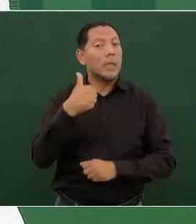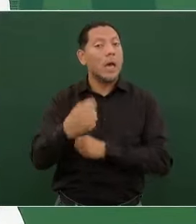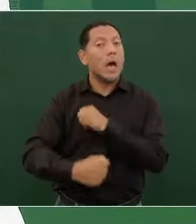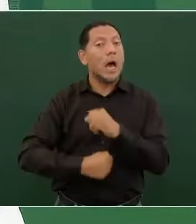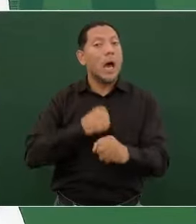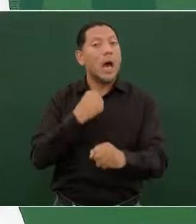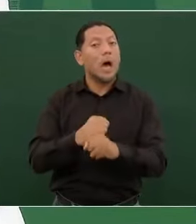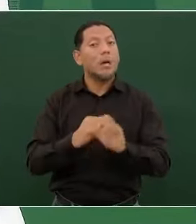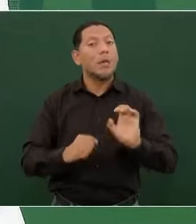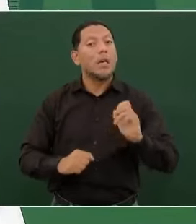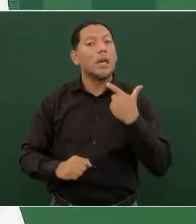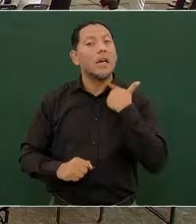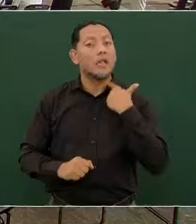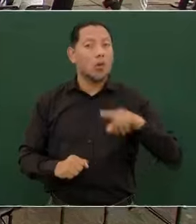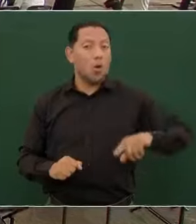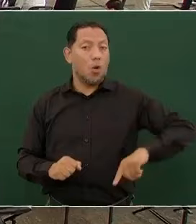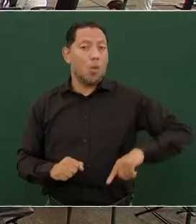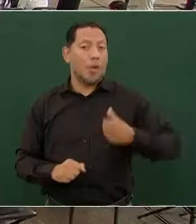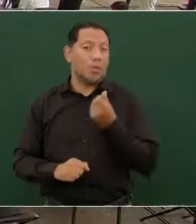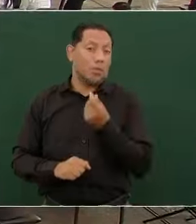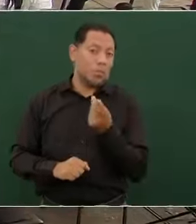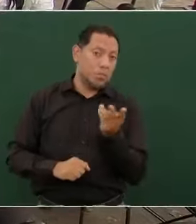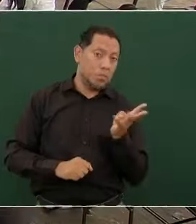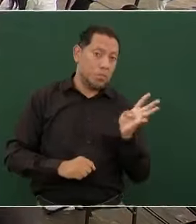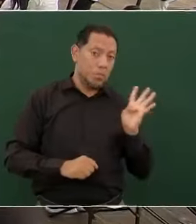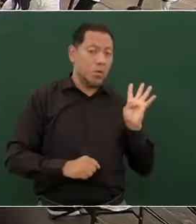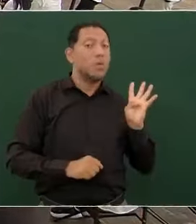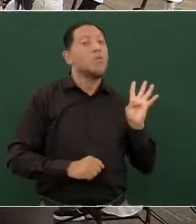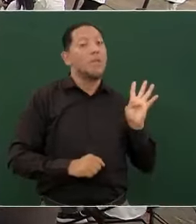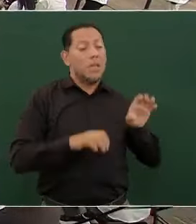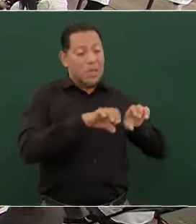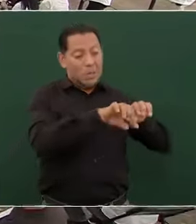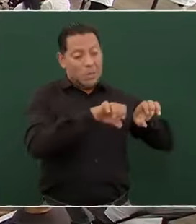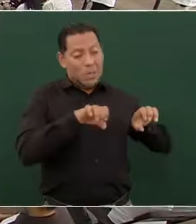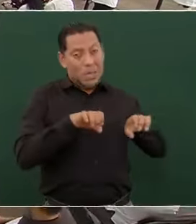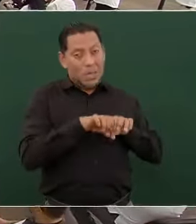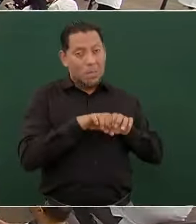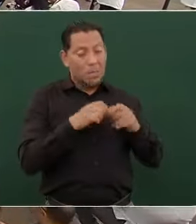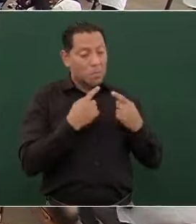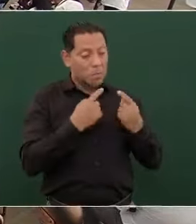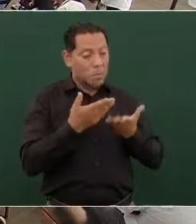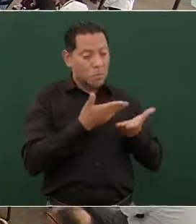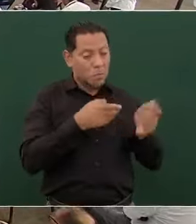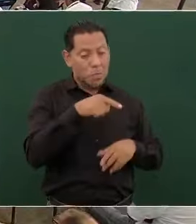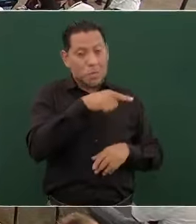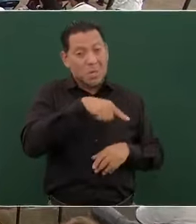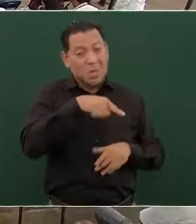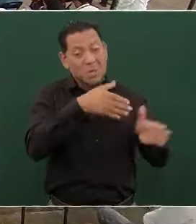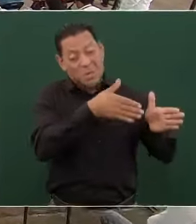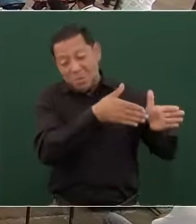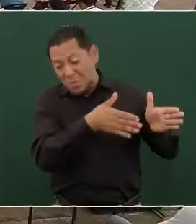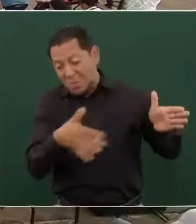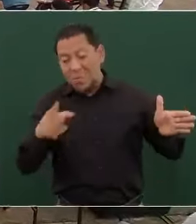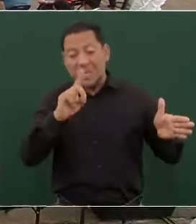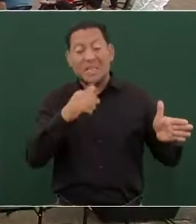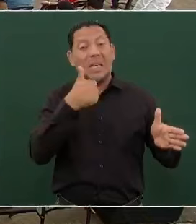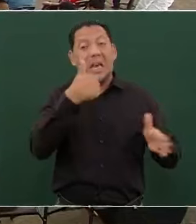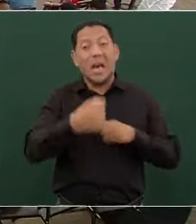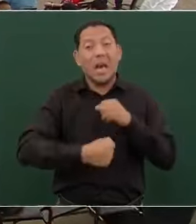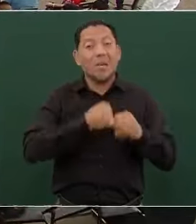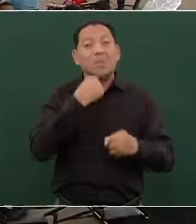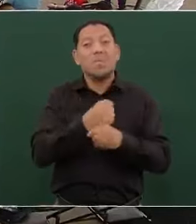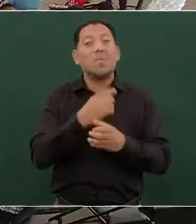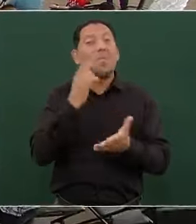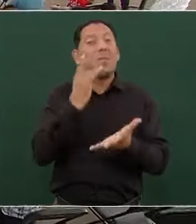los gobernantes y sus aliados se dedicaron sólo a